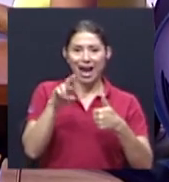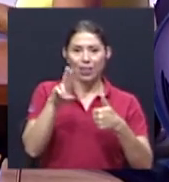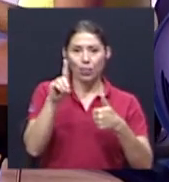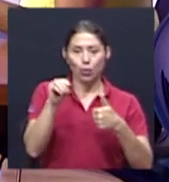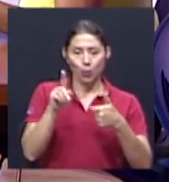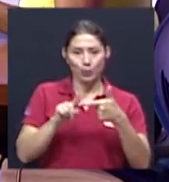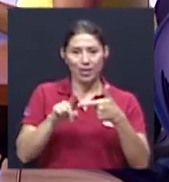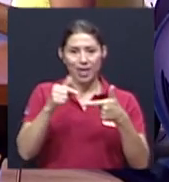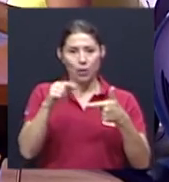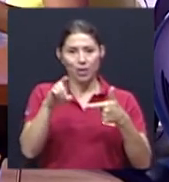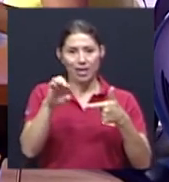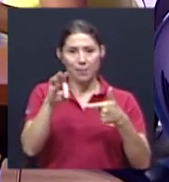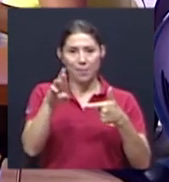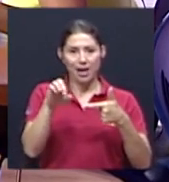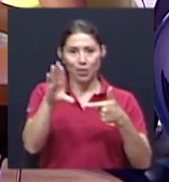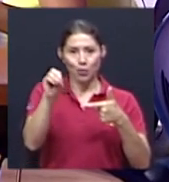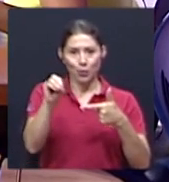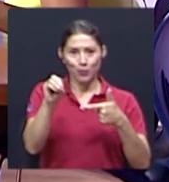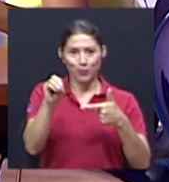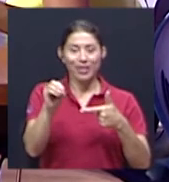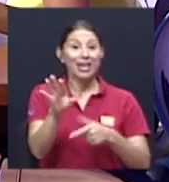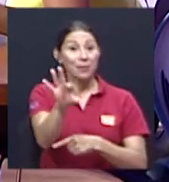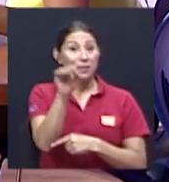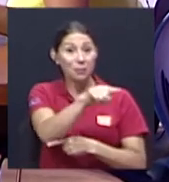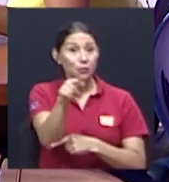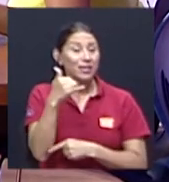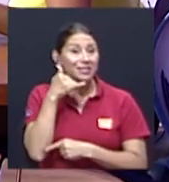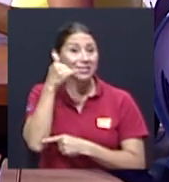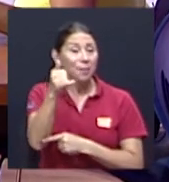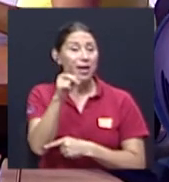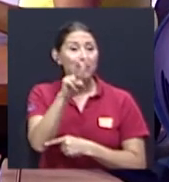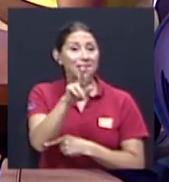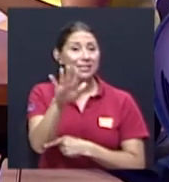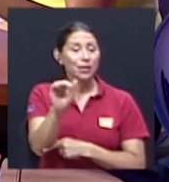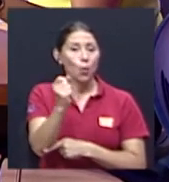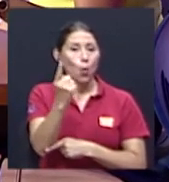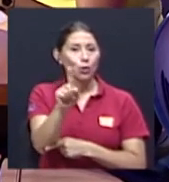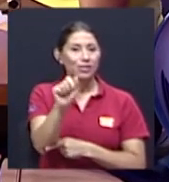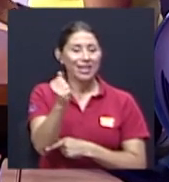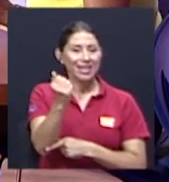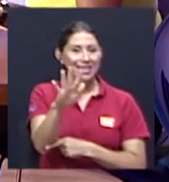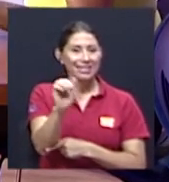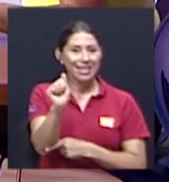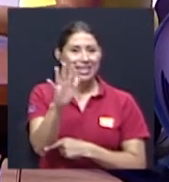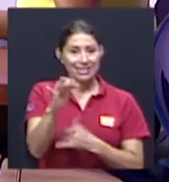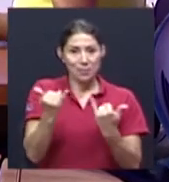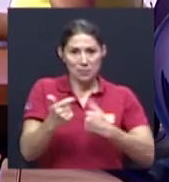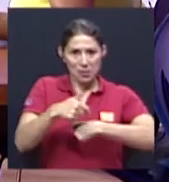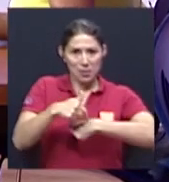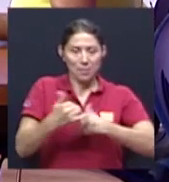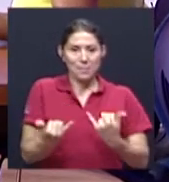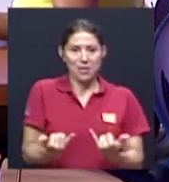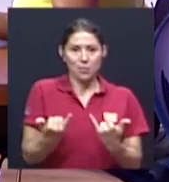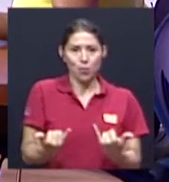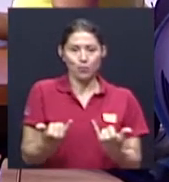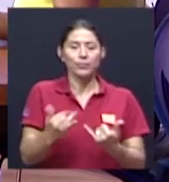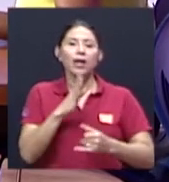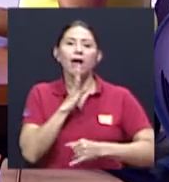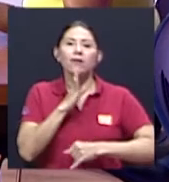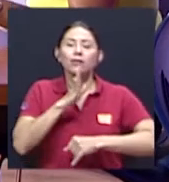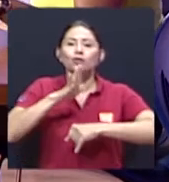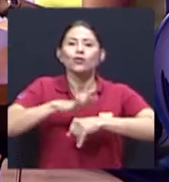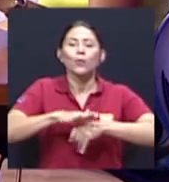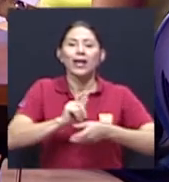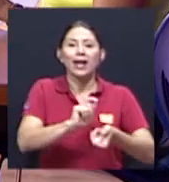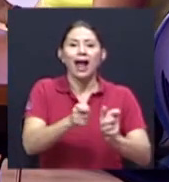y le invitamos a usted a que nos llame al 25 11 15 15 estamos en vivo y conversando sobre los cambios